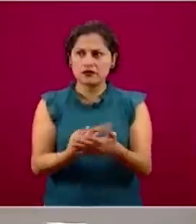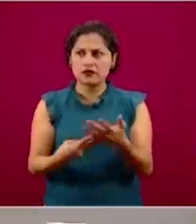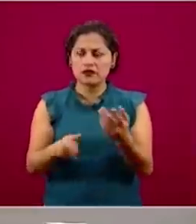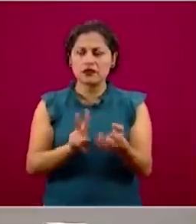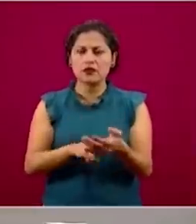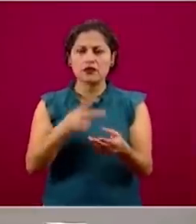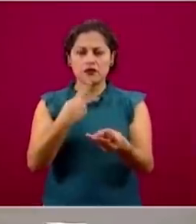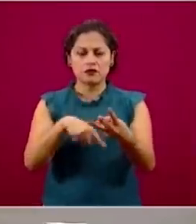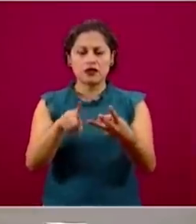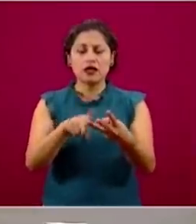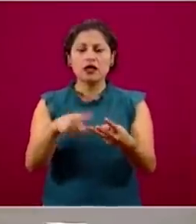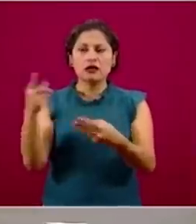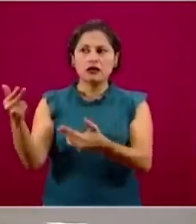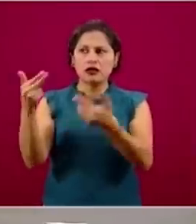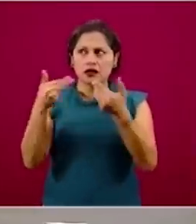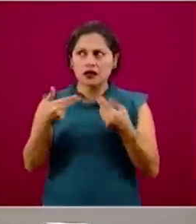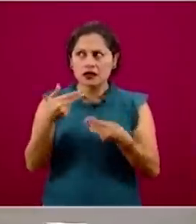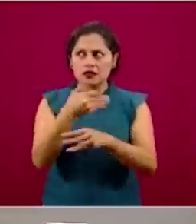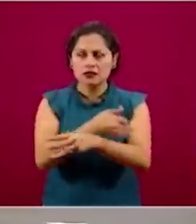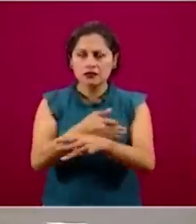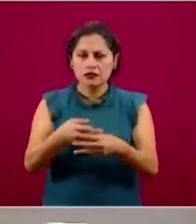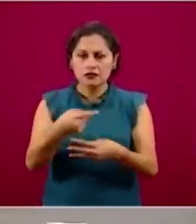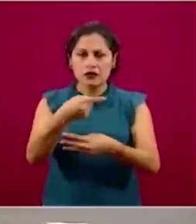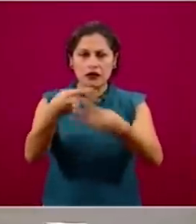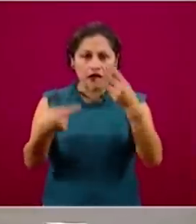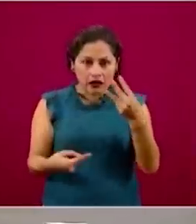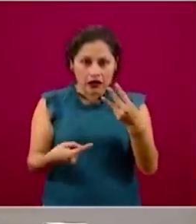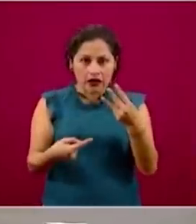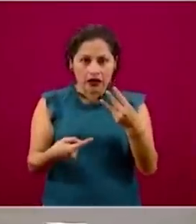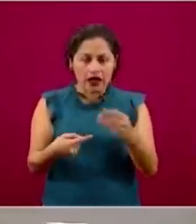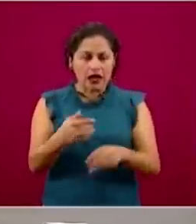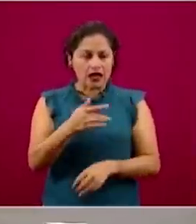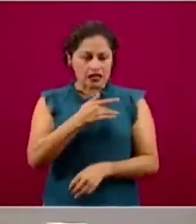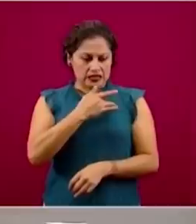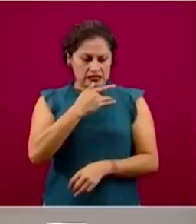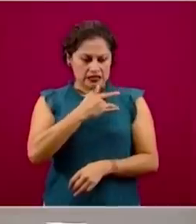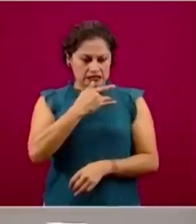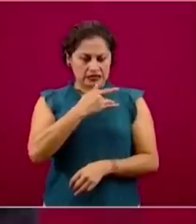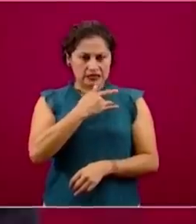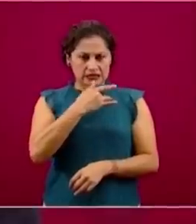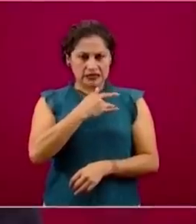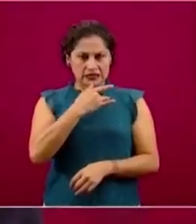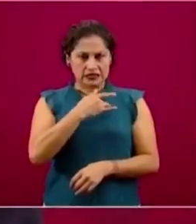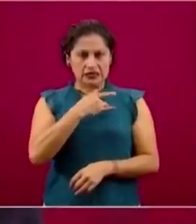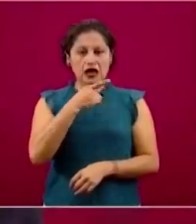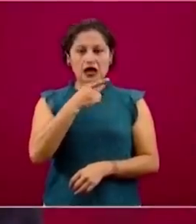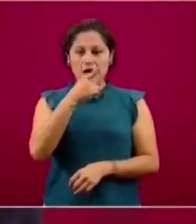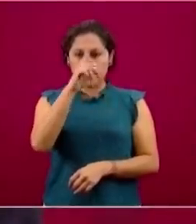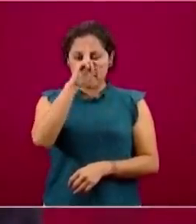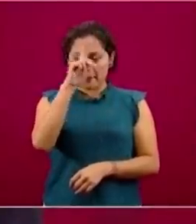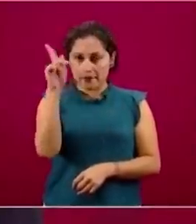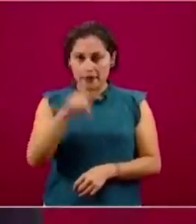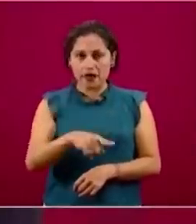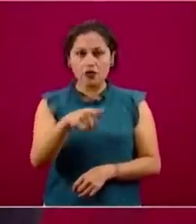si en algún momento, después de empezar con estos síntomas, siente que no puede respirar,